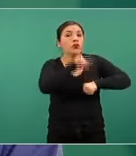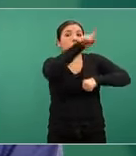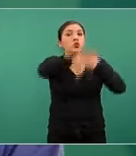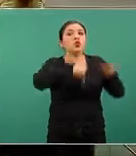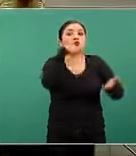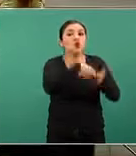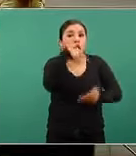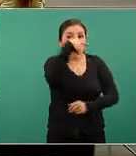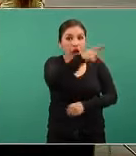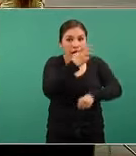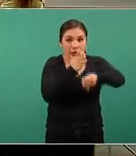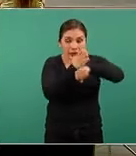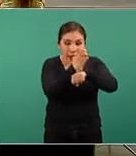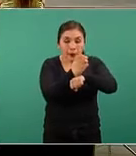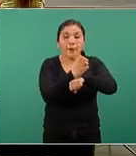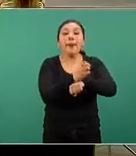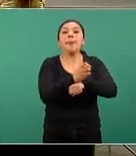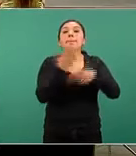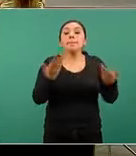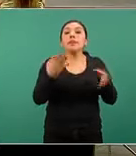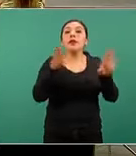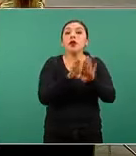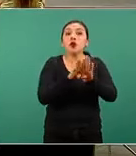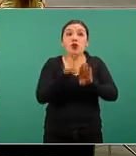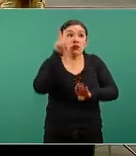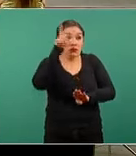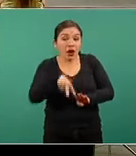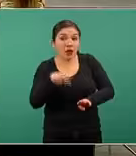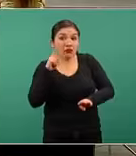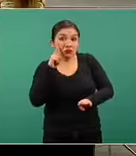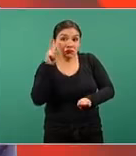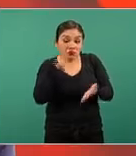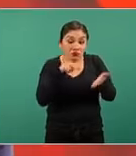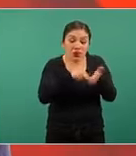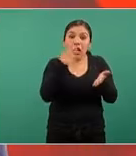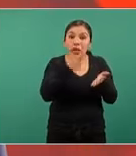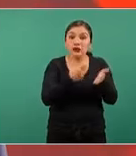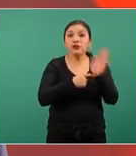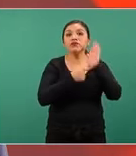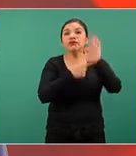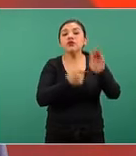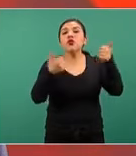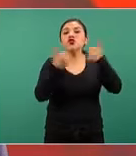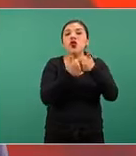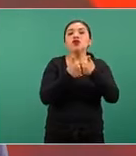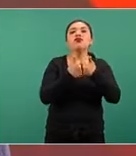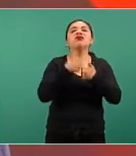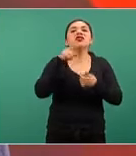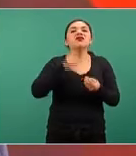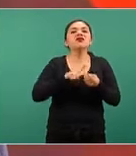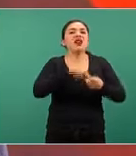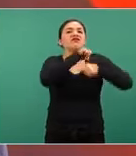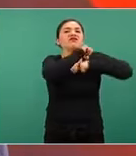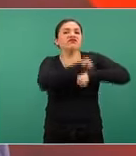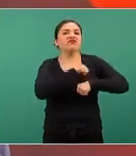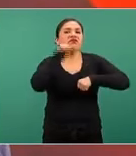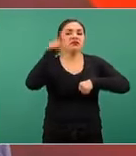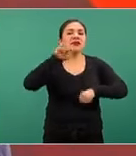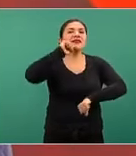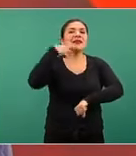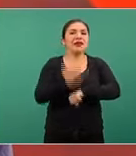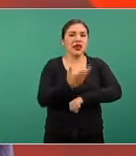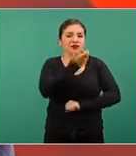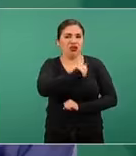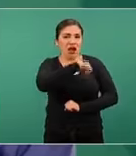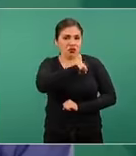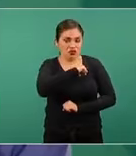local. Y para tener la constatación de ello, lo presentarían ante la autoridad sanitaria federal, es decir, el secretario de